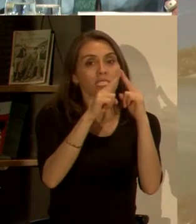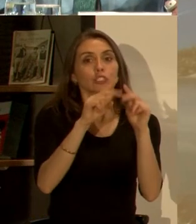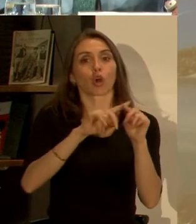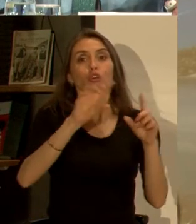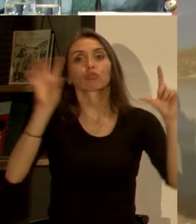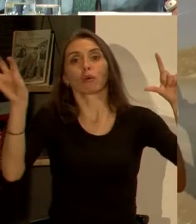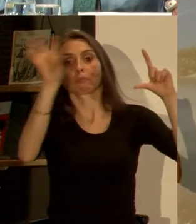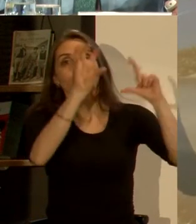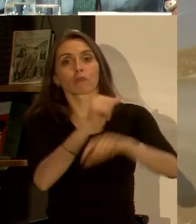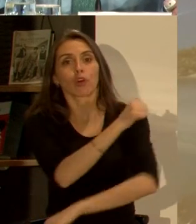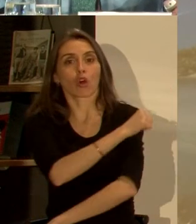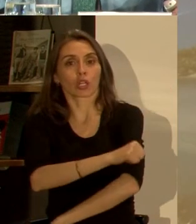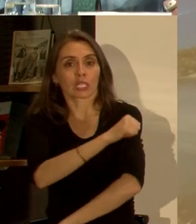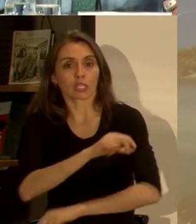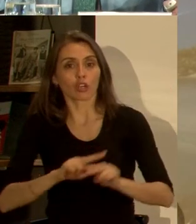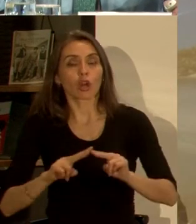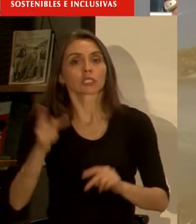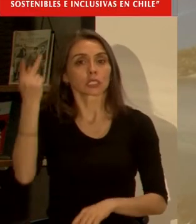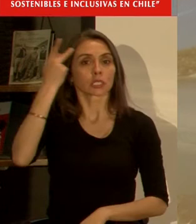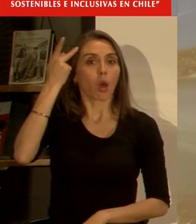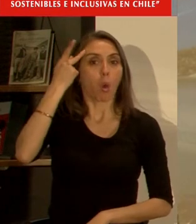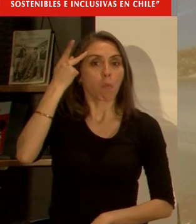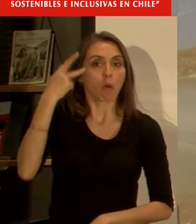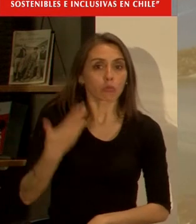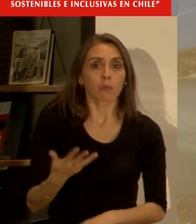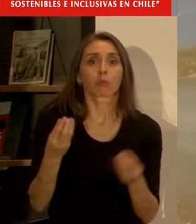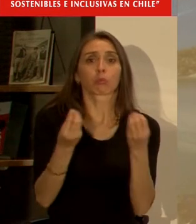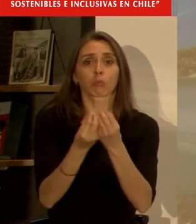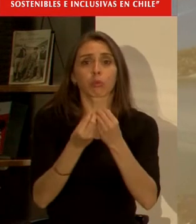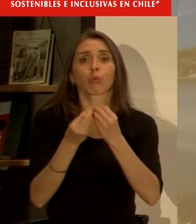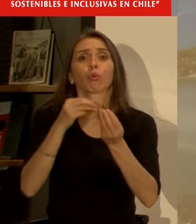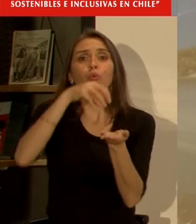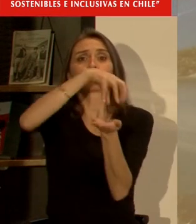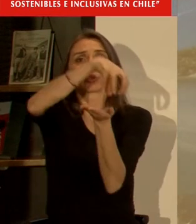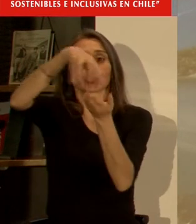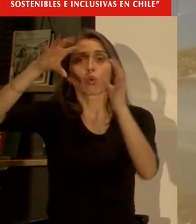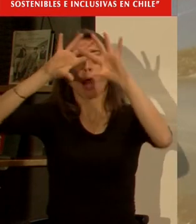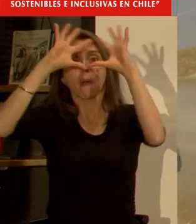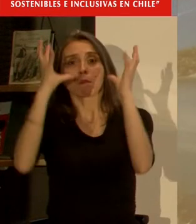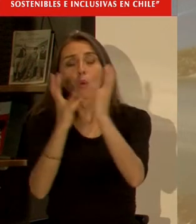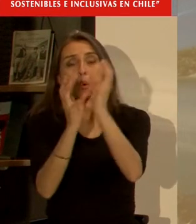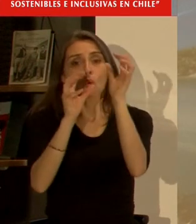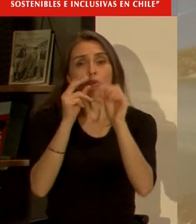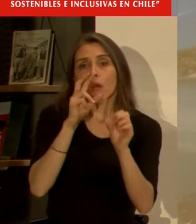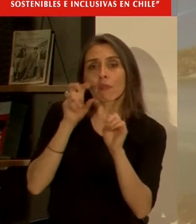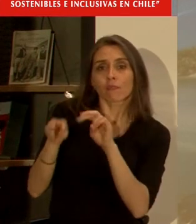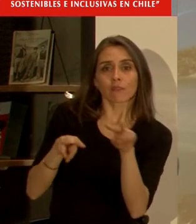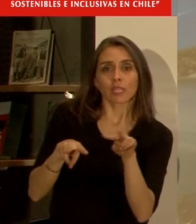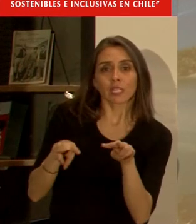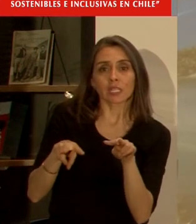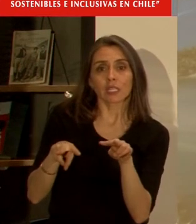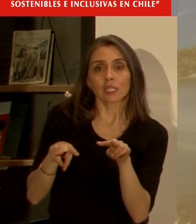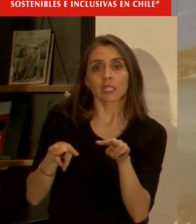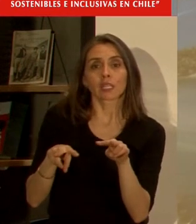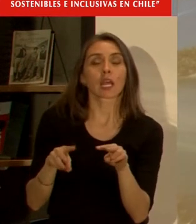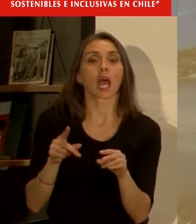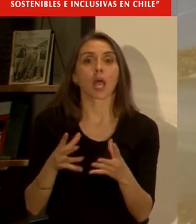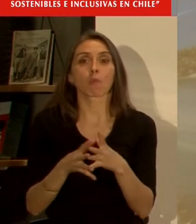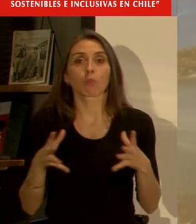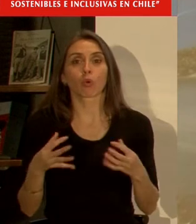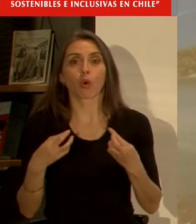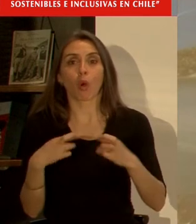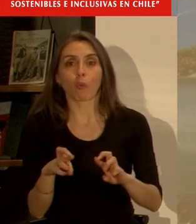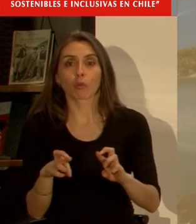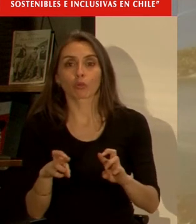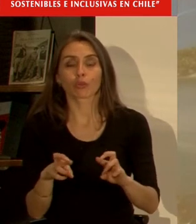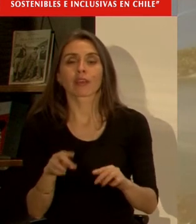pero también lo hace Río de Janeiro, lo hace Sao Paulo, lo hacen muchas ciudades que ven un enorme número de oportunidades